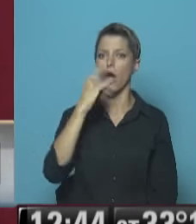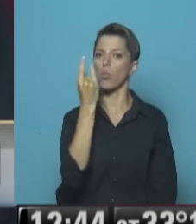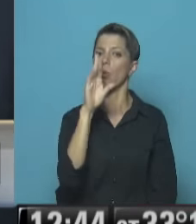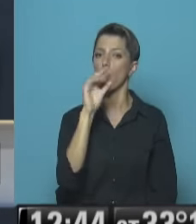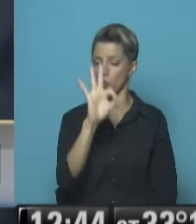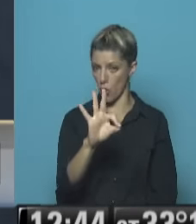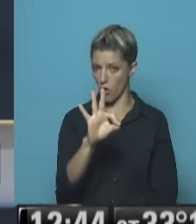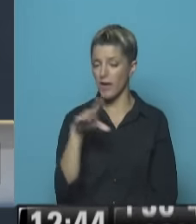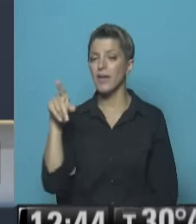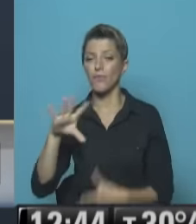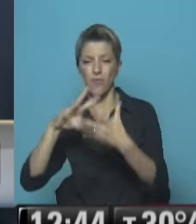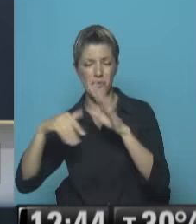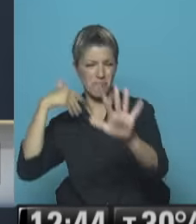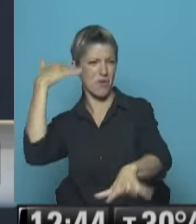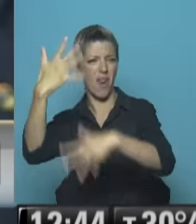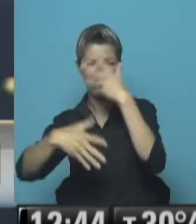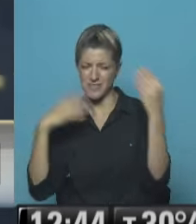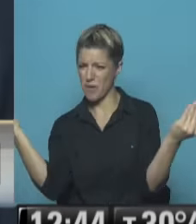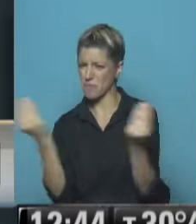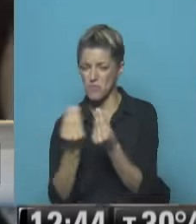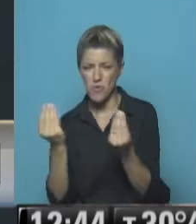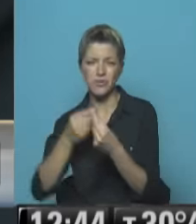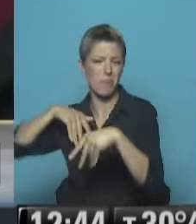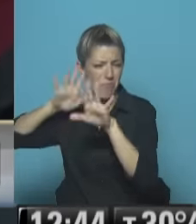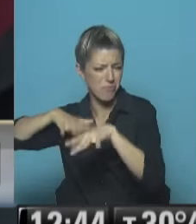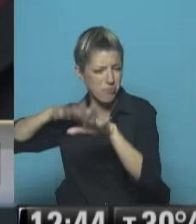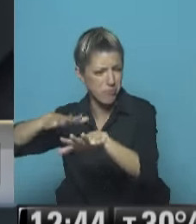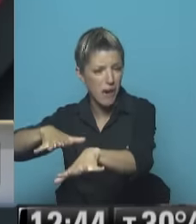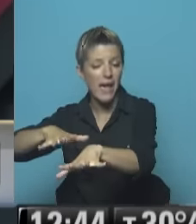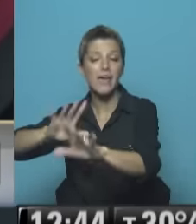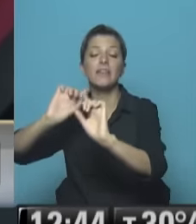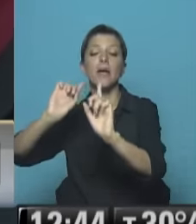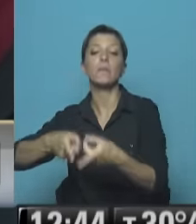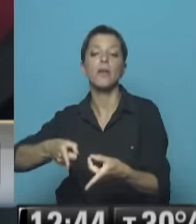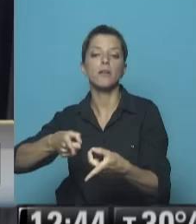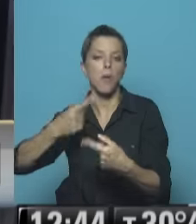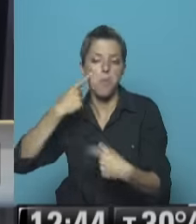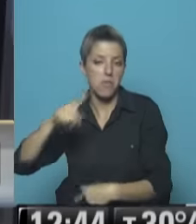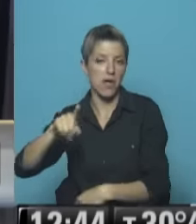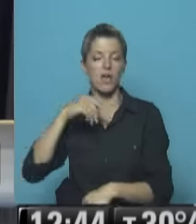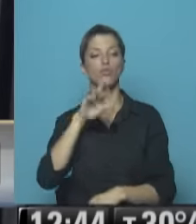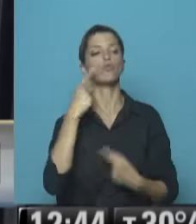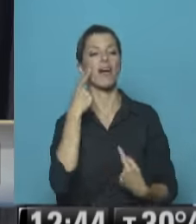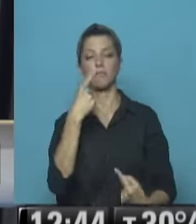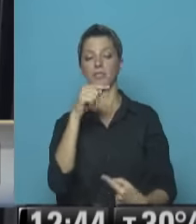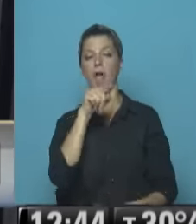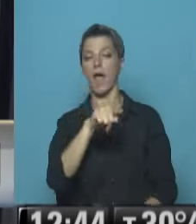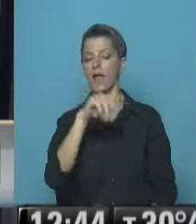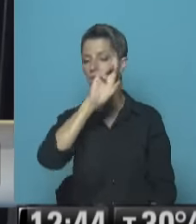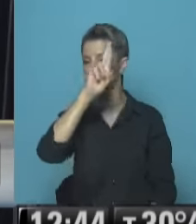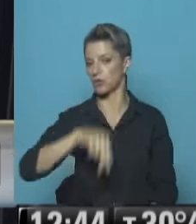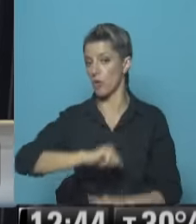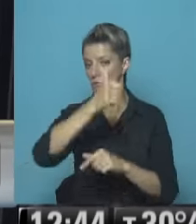Unas acciones De mucha violencia De muchas manifestaciones Y de desconocimiento Al triunfo Recordemos que Estados Unidos Todavía no